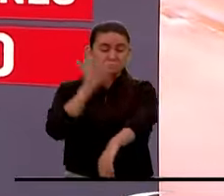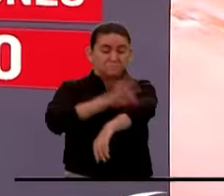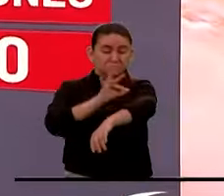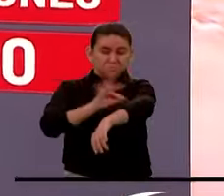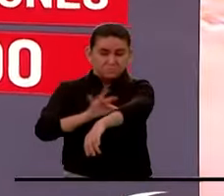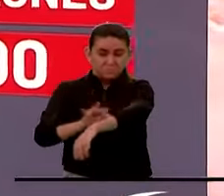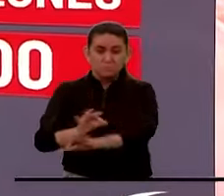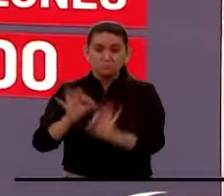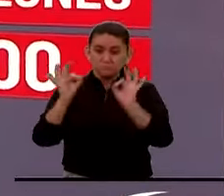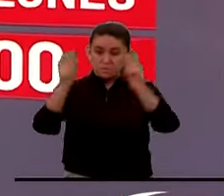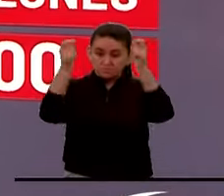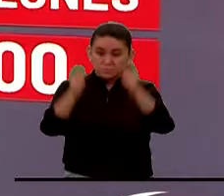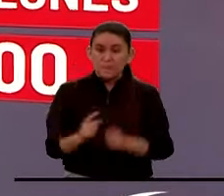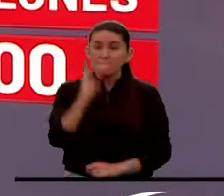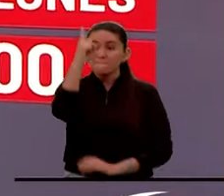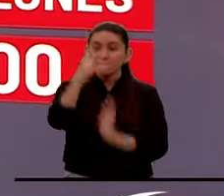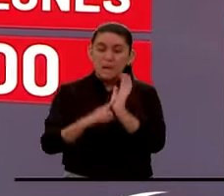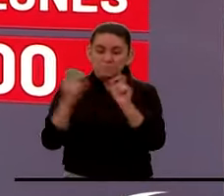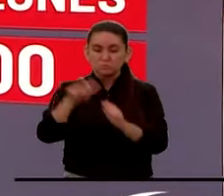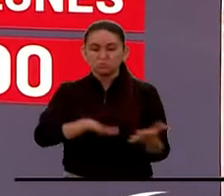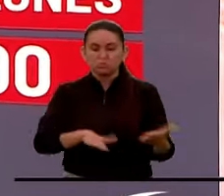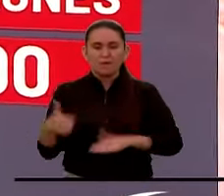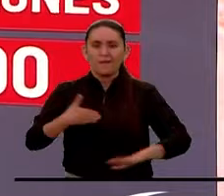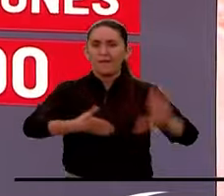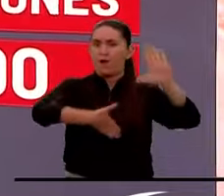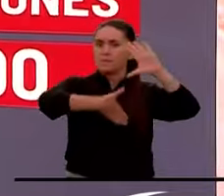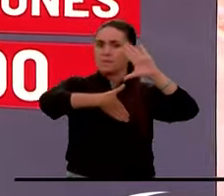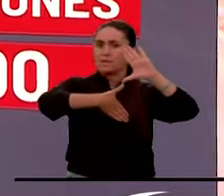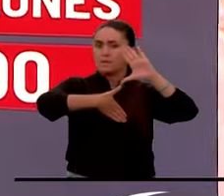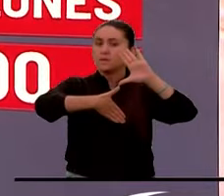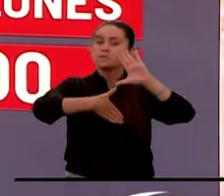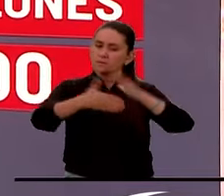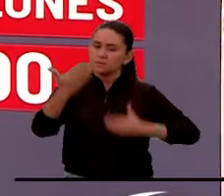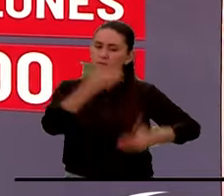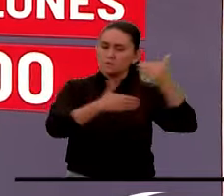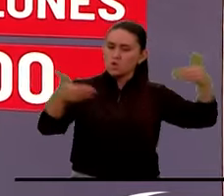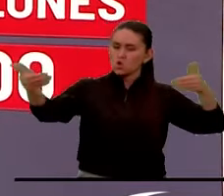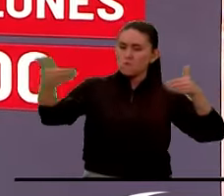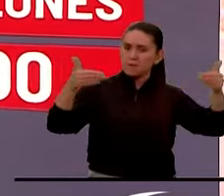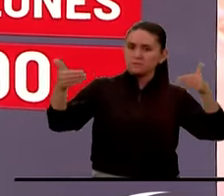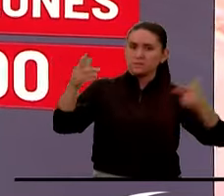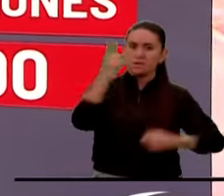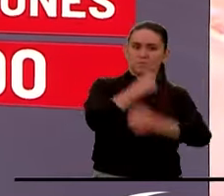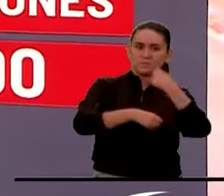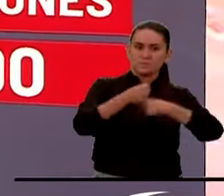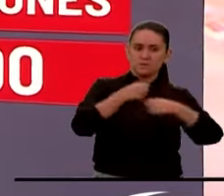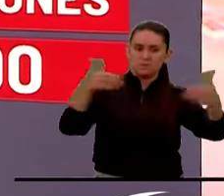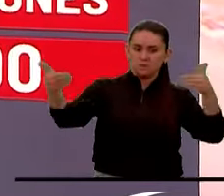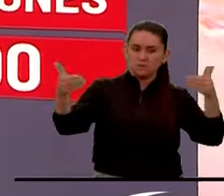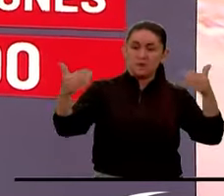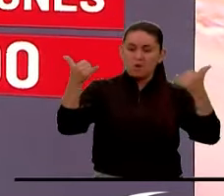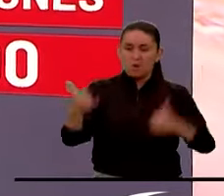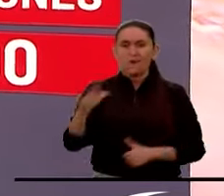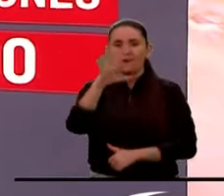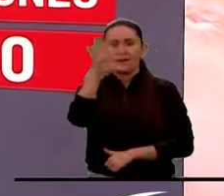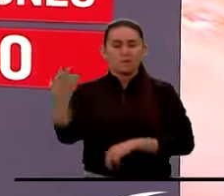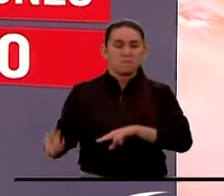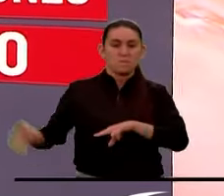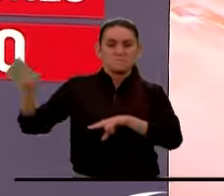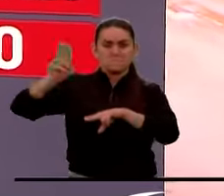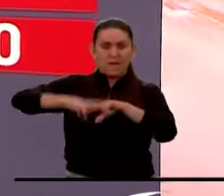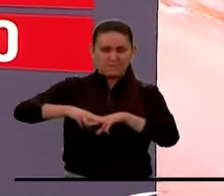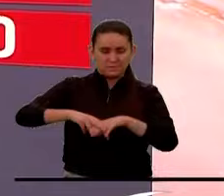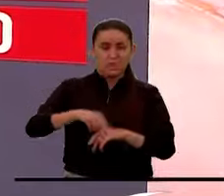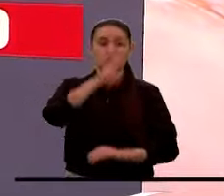mil muertes en América, tres veces más casos que los reportados en esta misma época para el 2023 año,